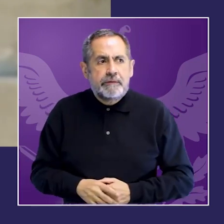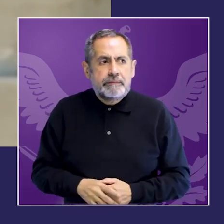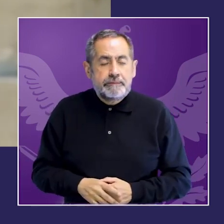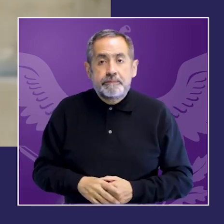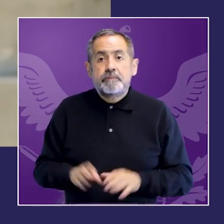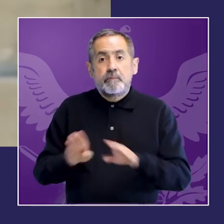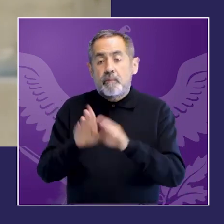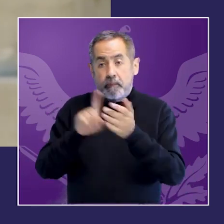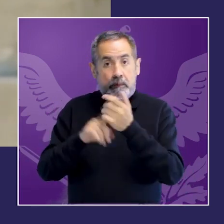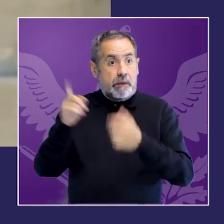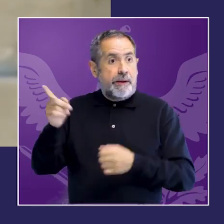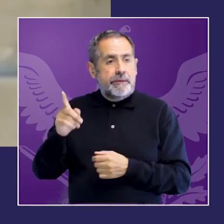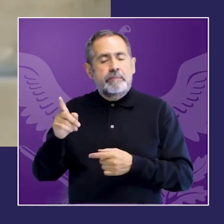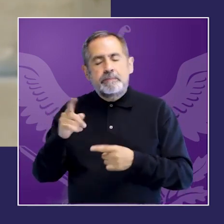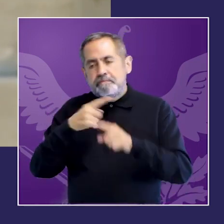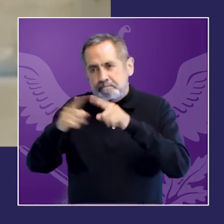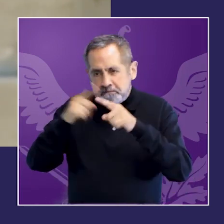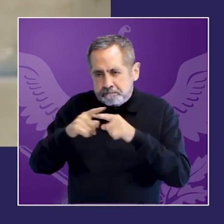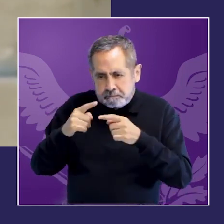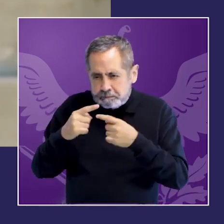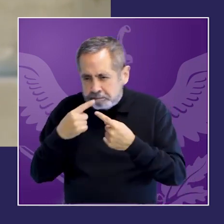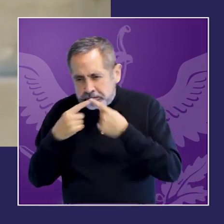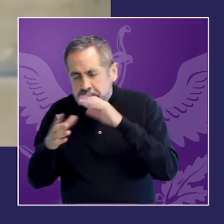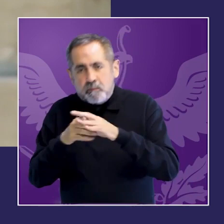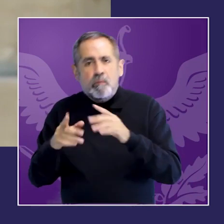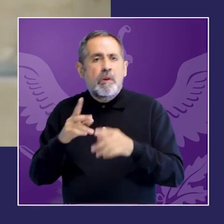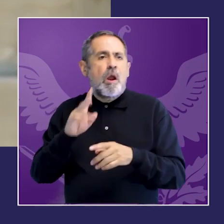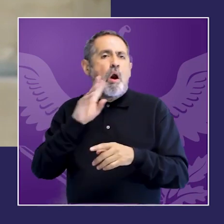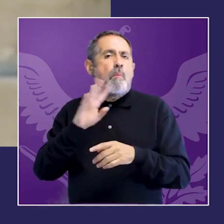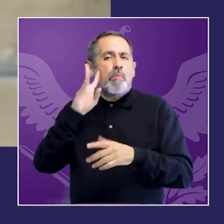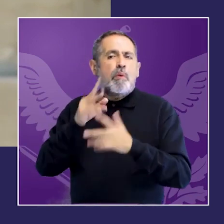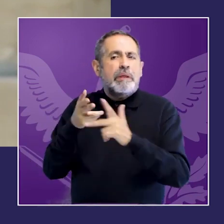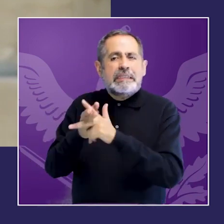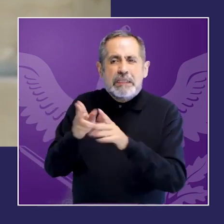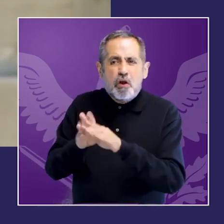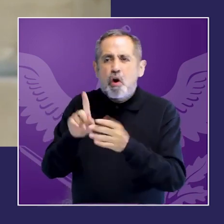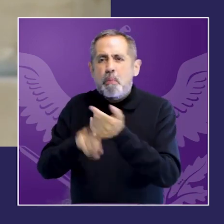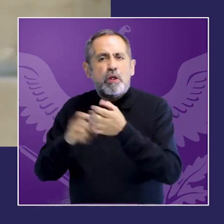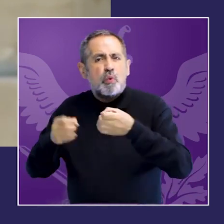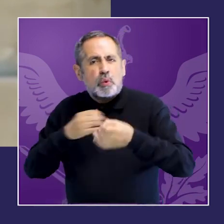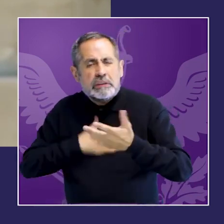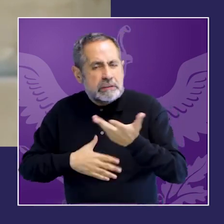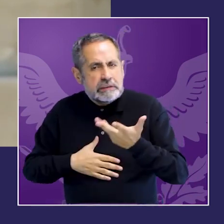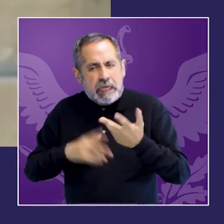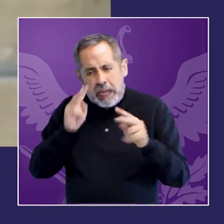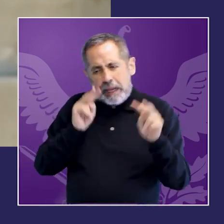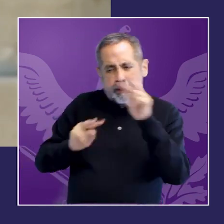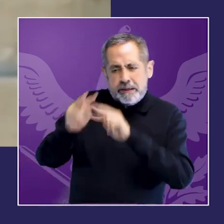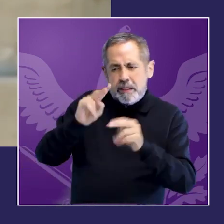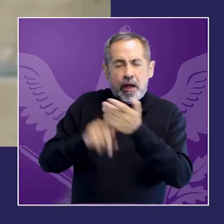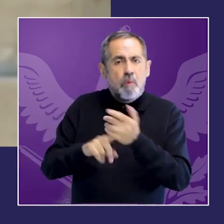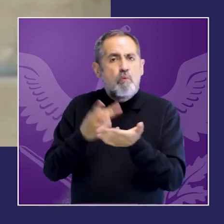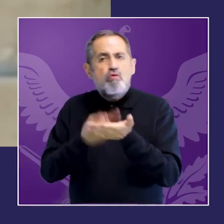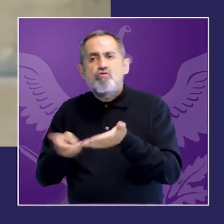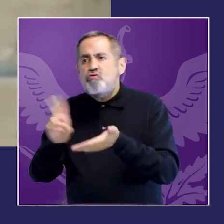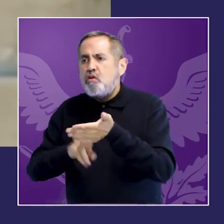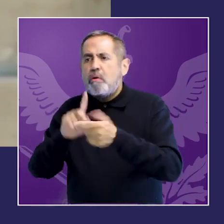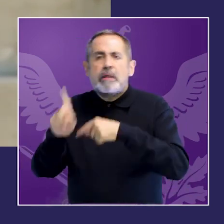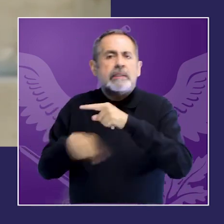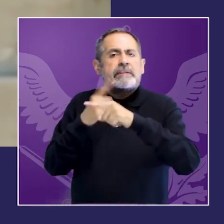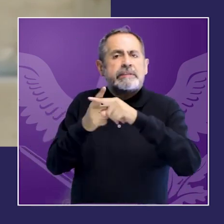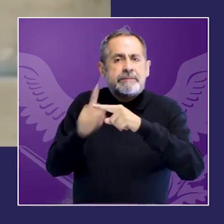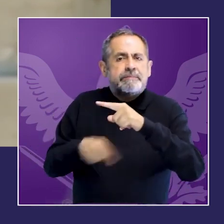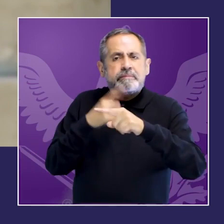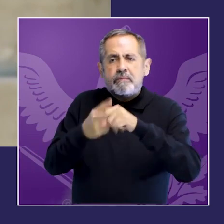desigualdad estructural y violencias institucionales que atraviesan sus vidas en ese en ese análisis el caso